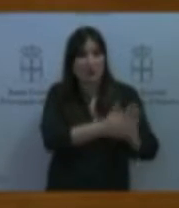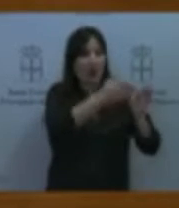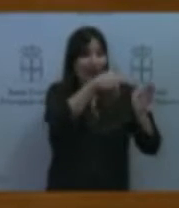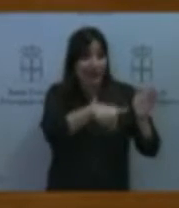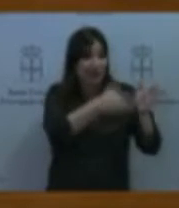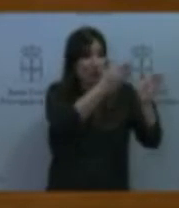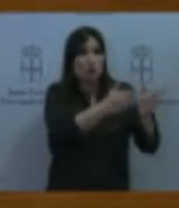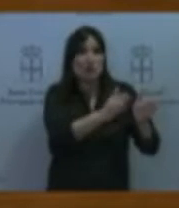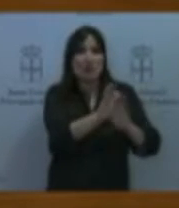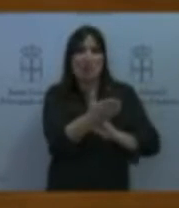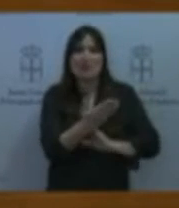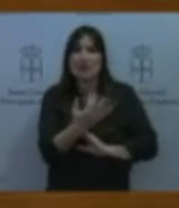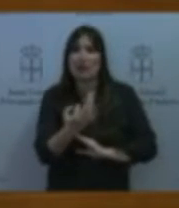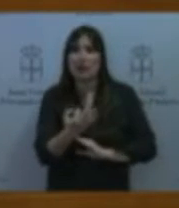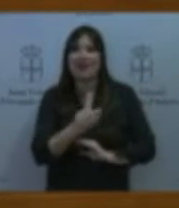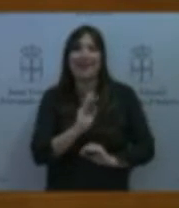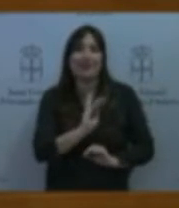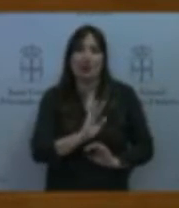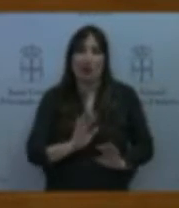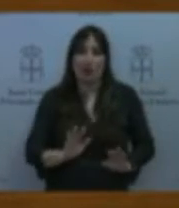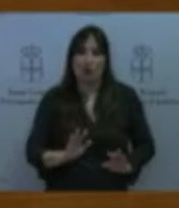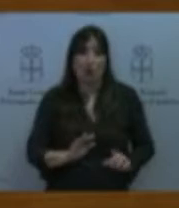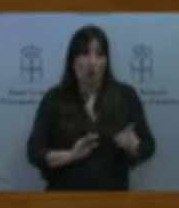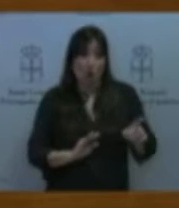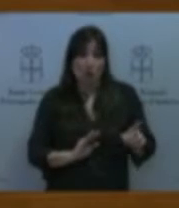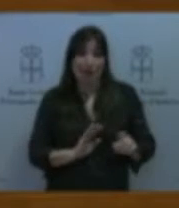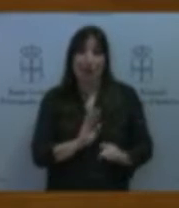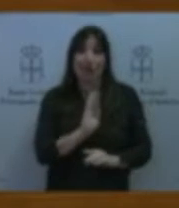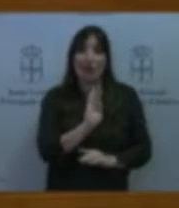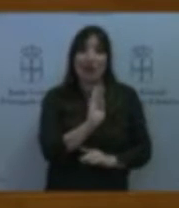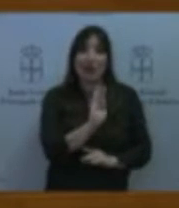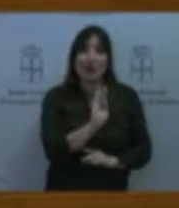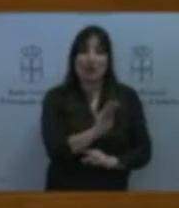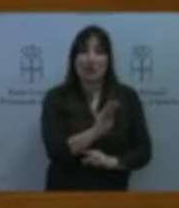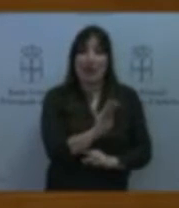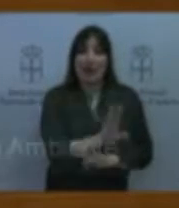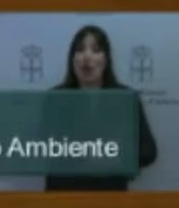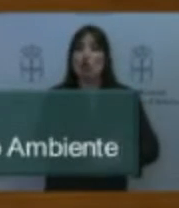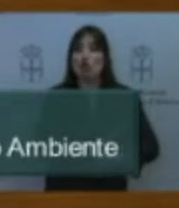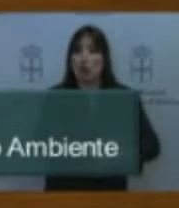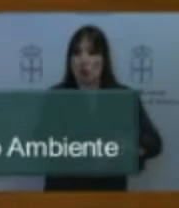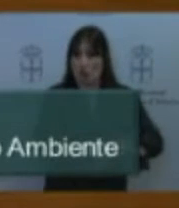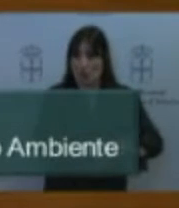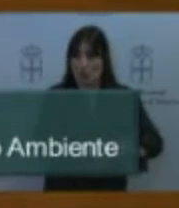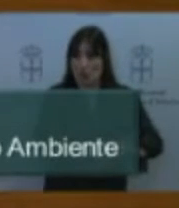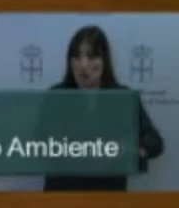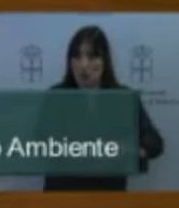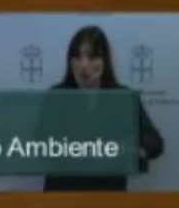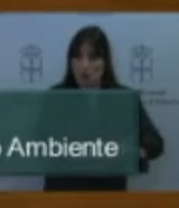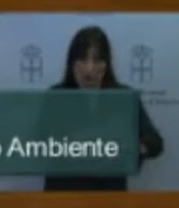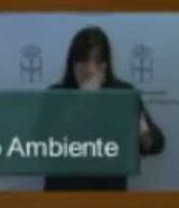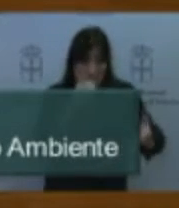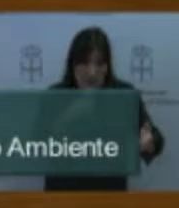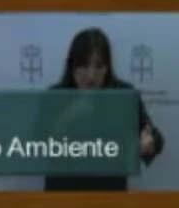ha interpelado al al consejo de gobierno que ha considerado que soy yo el que tiene que contestar por la